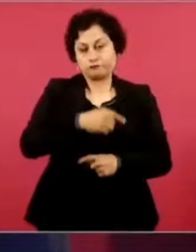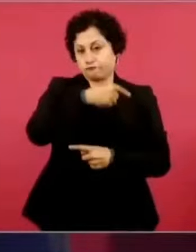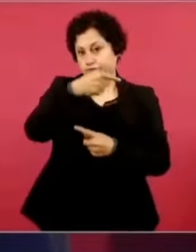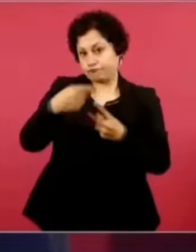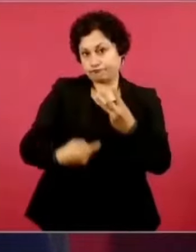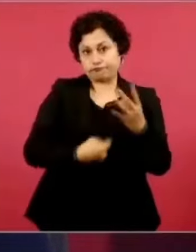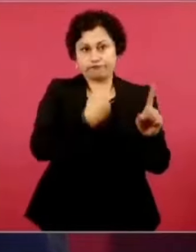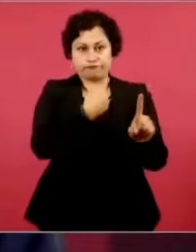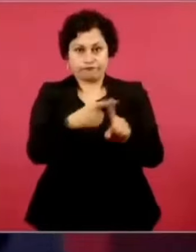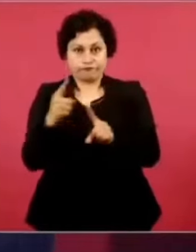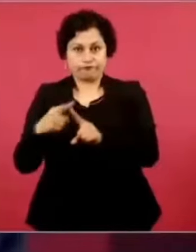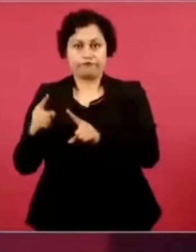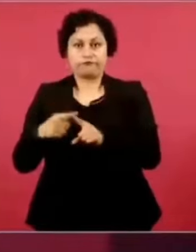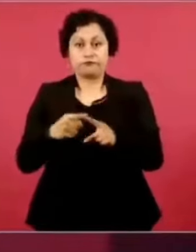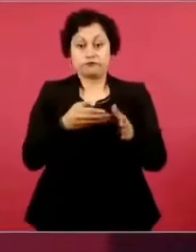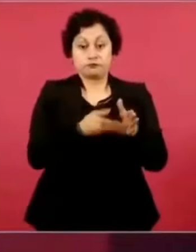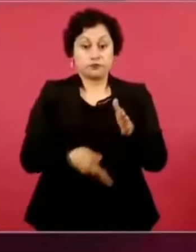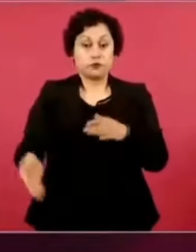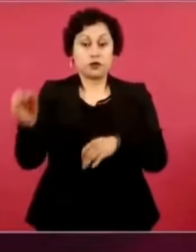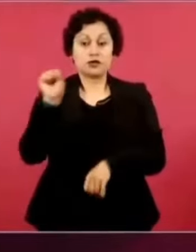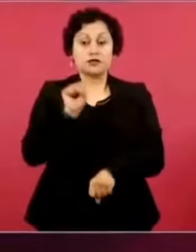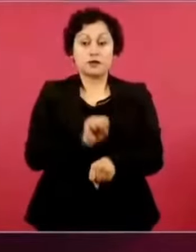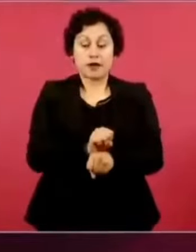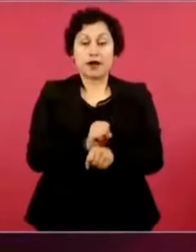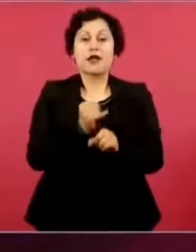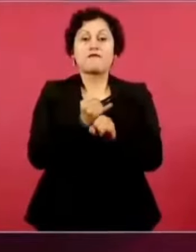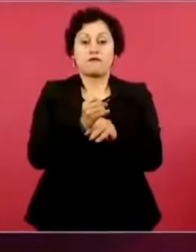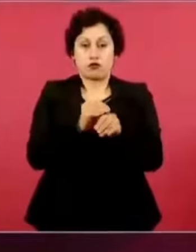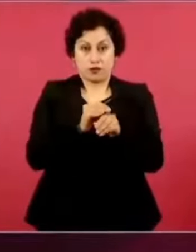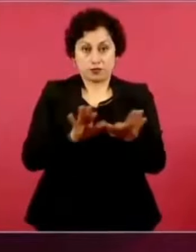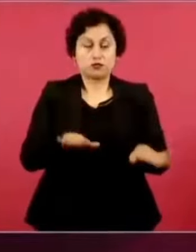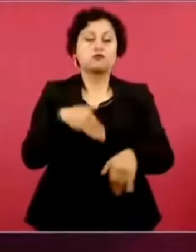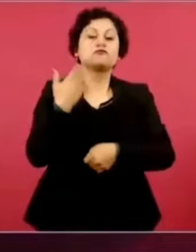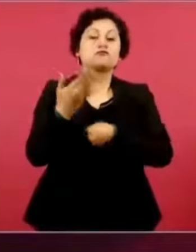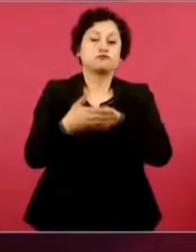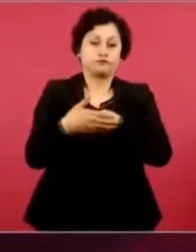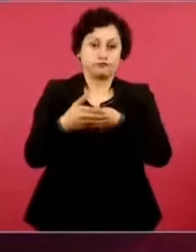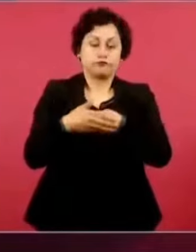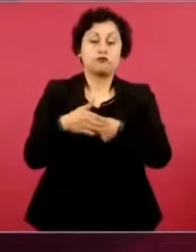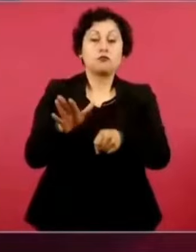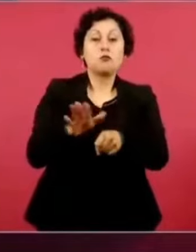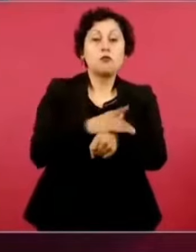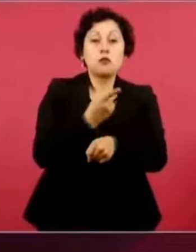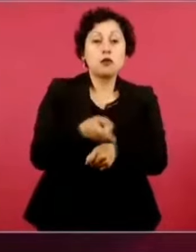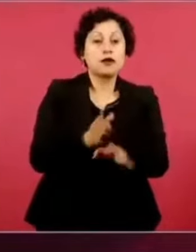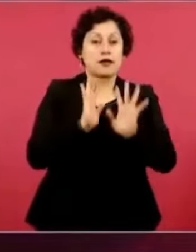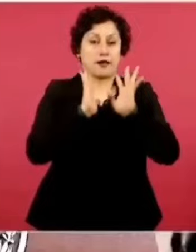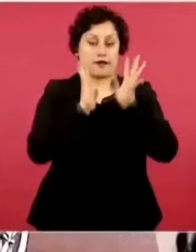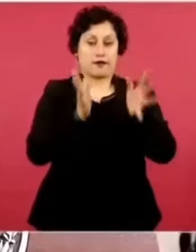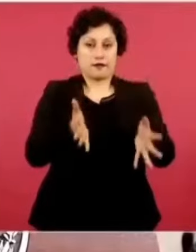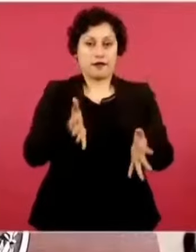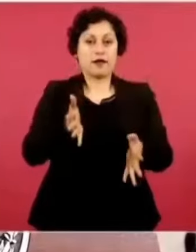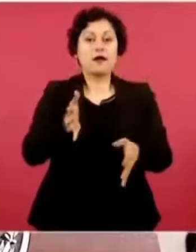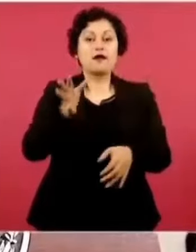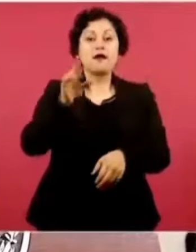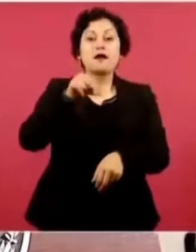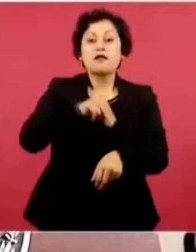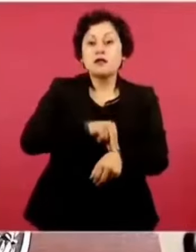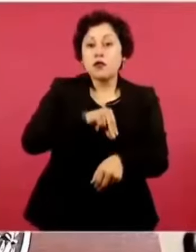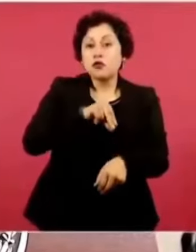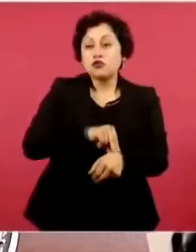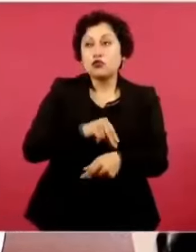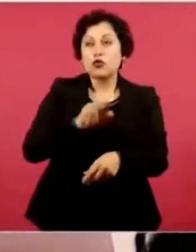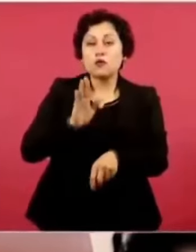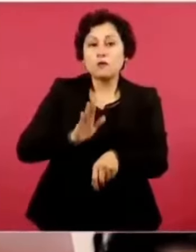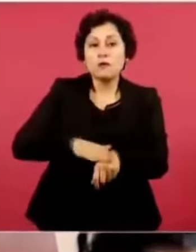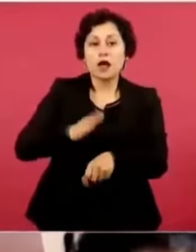porque tenemos más médicos generales, tenemos muchos más especialistas que